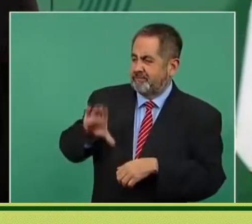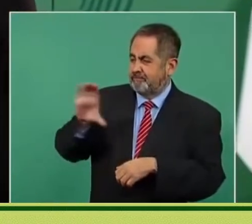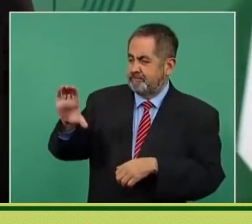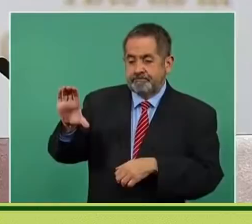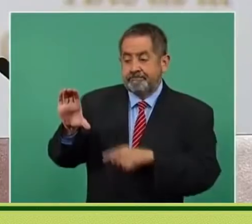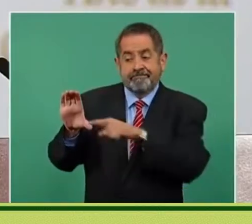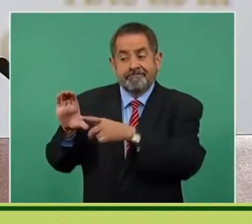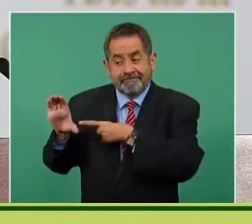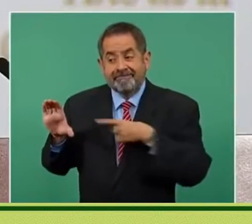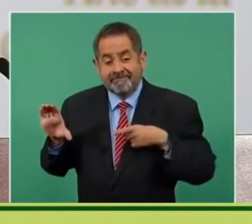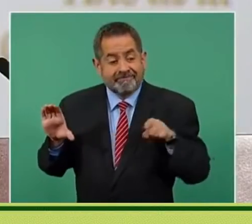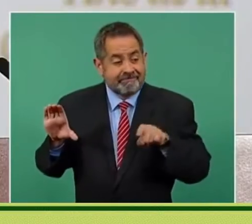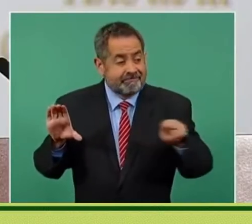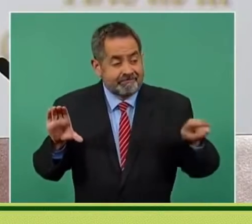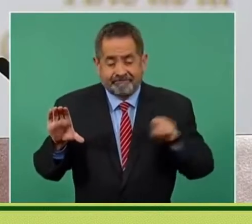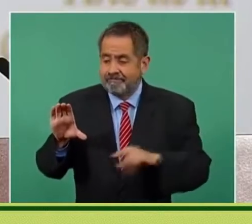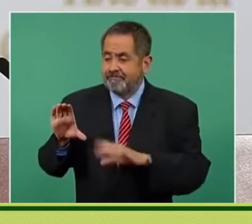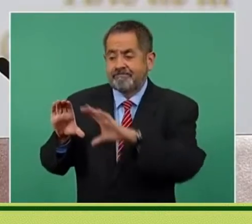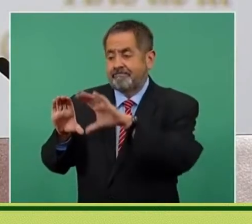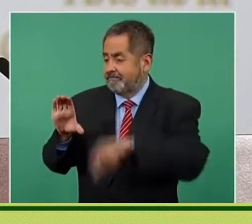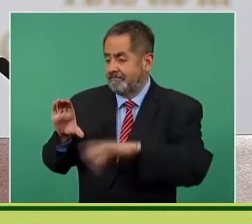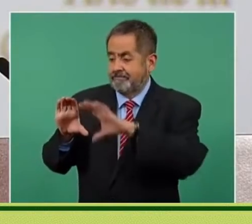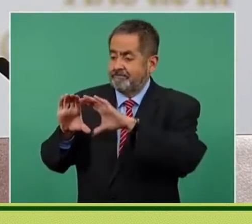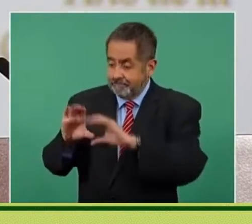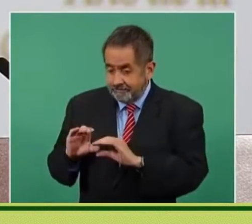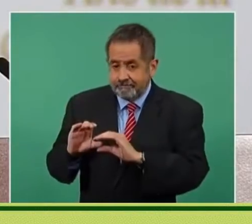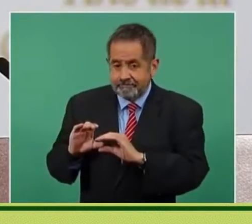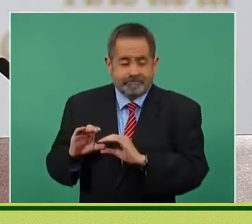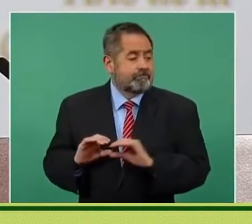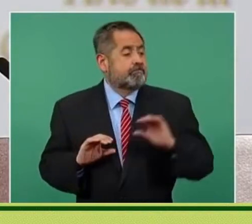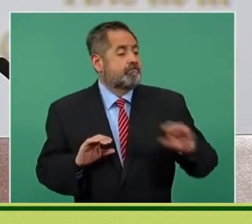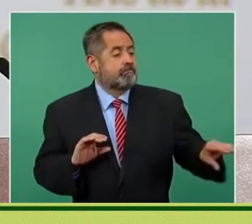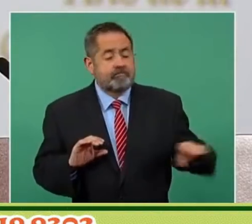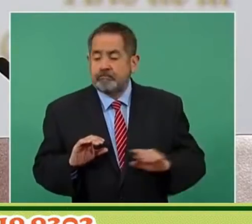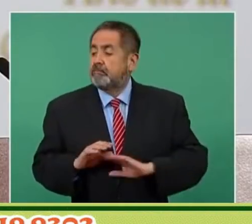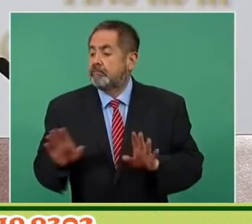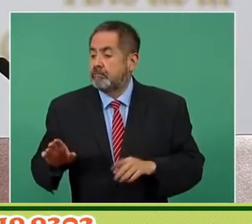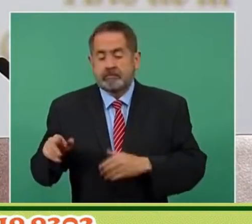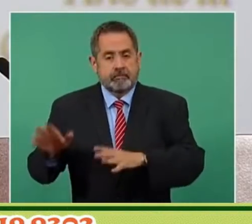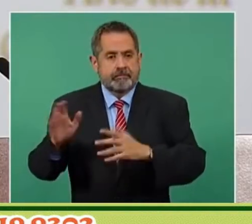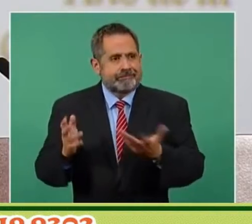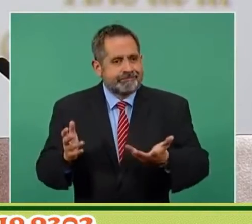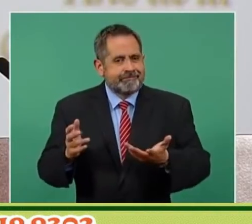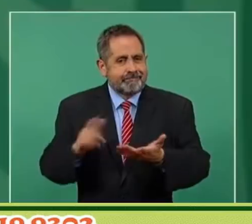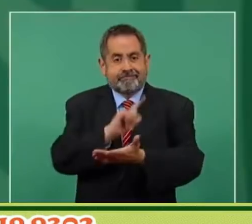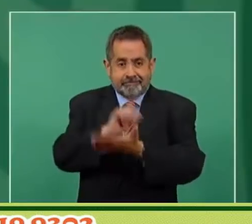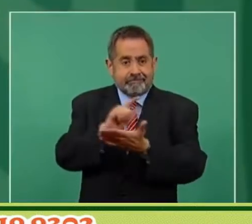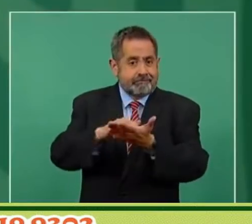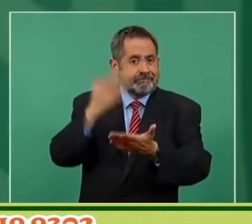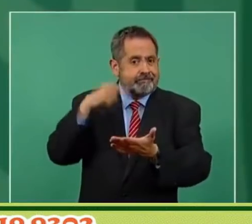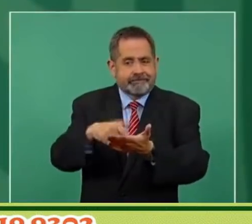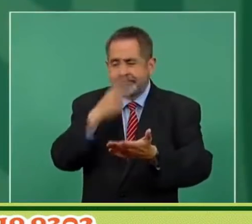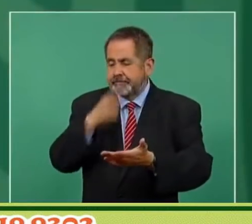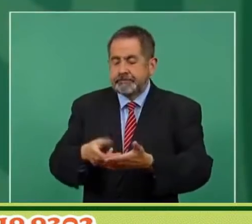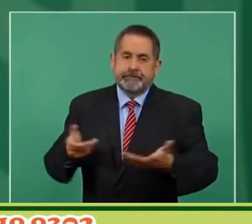caían en ilegalidad. Entonces,